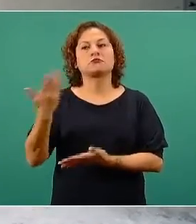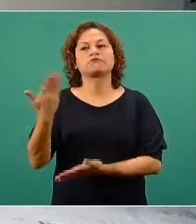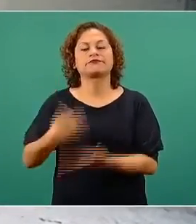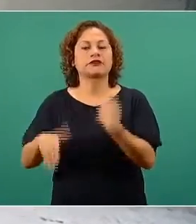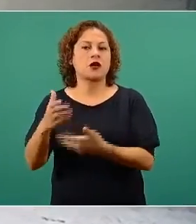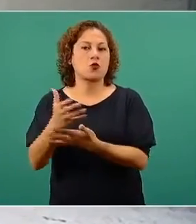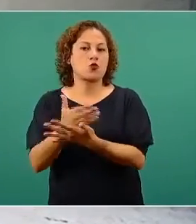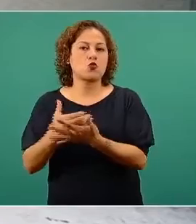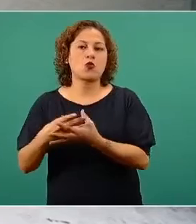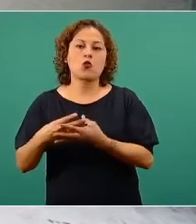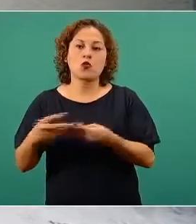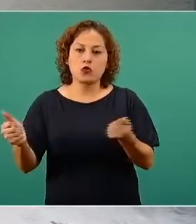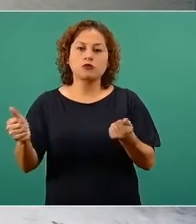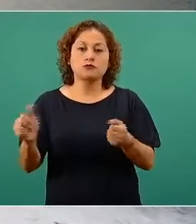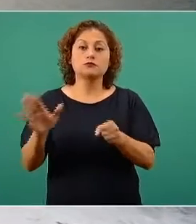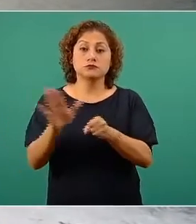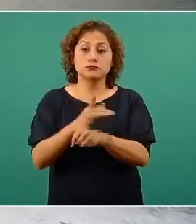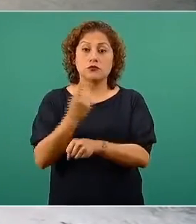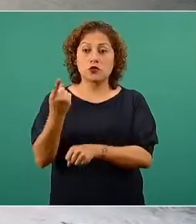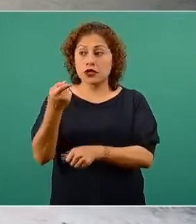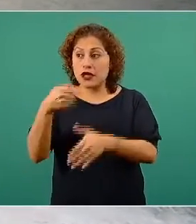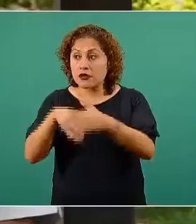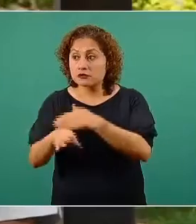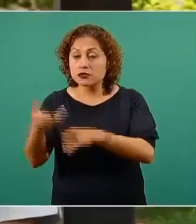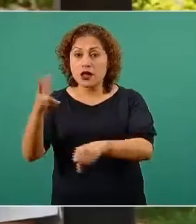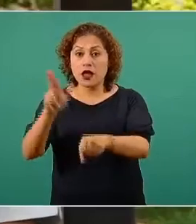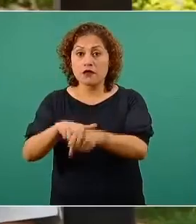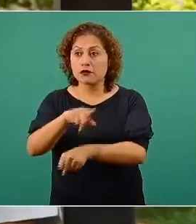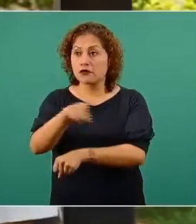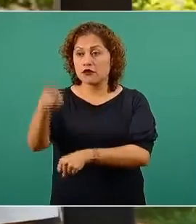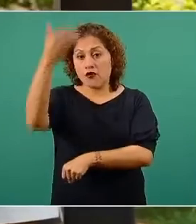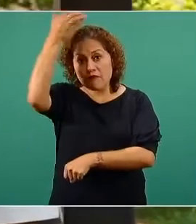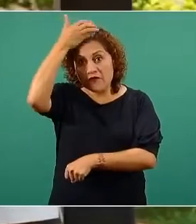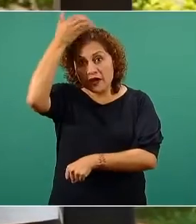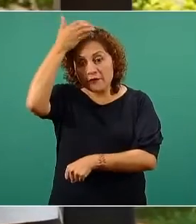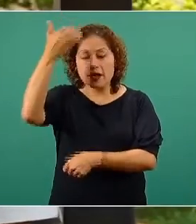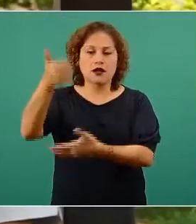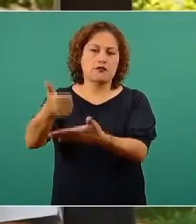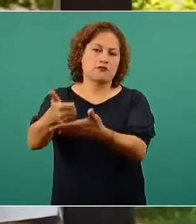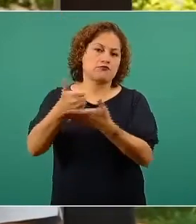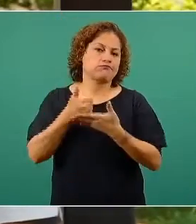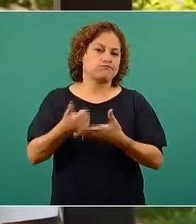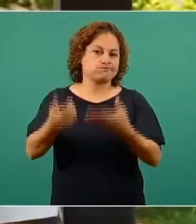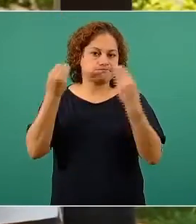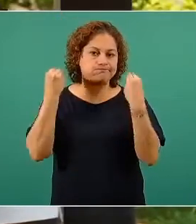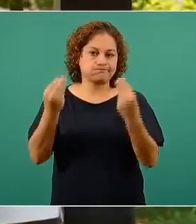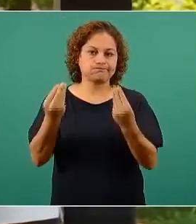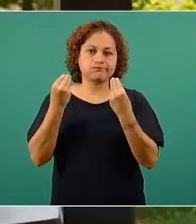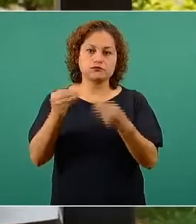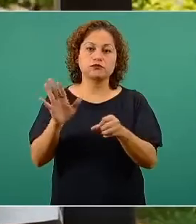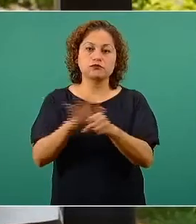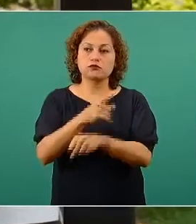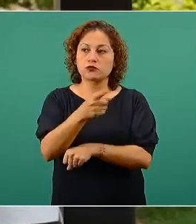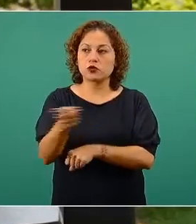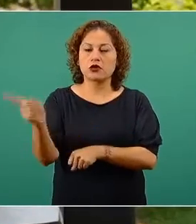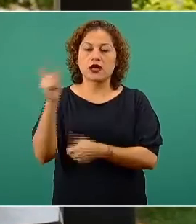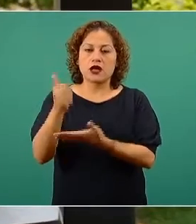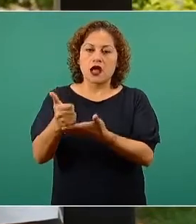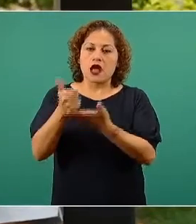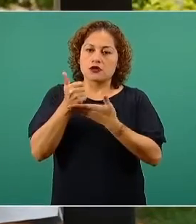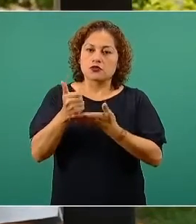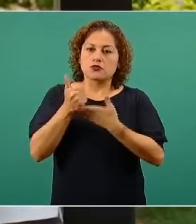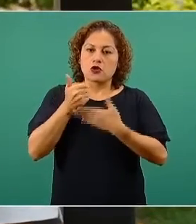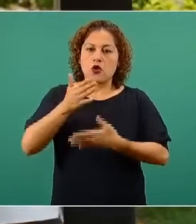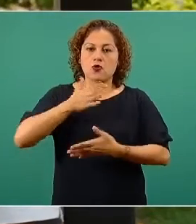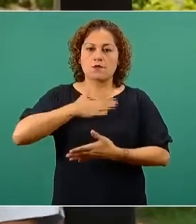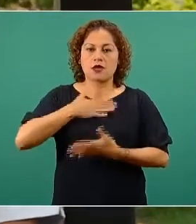La ayuda de las enfermeras fue muy importante porque realizaron que mi recuperación fuera